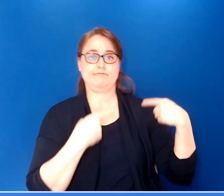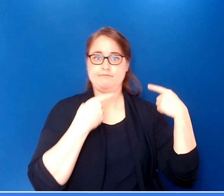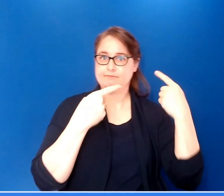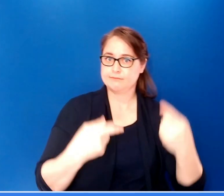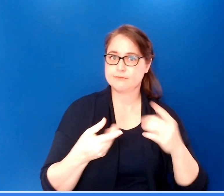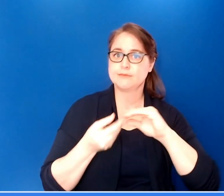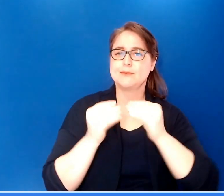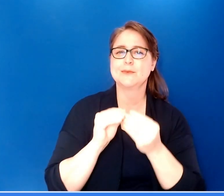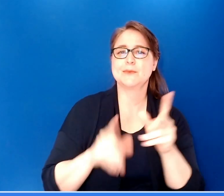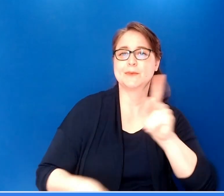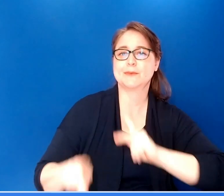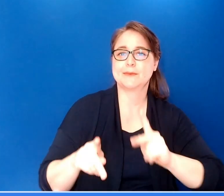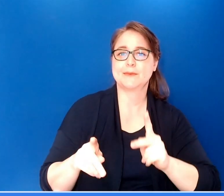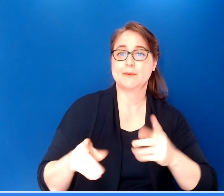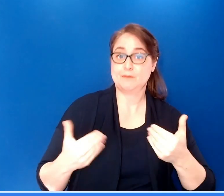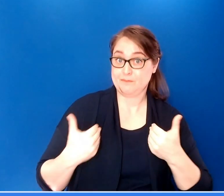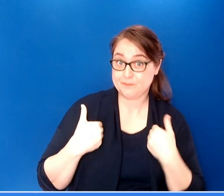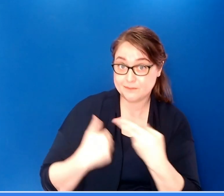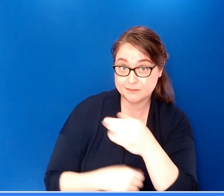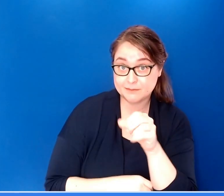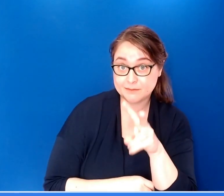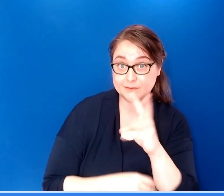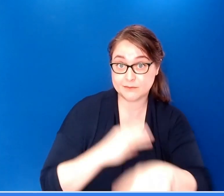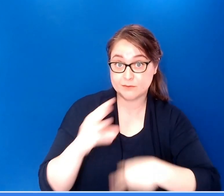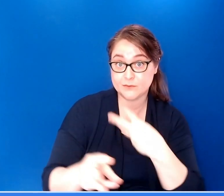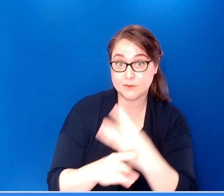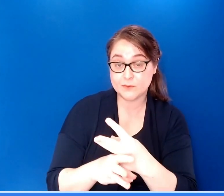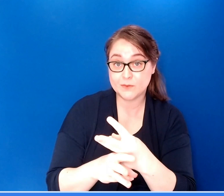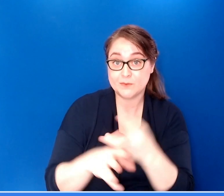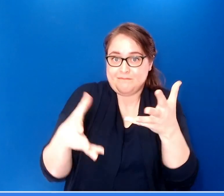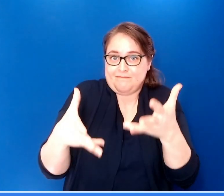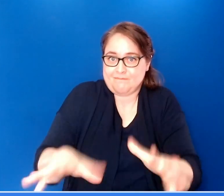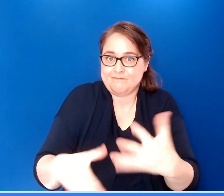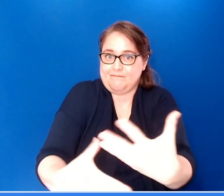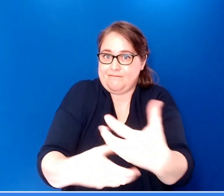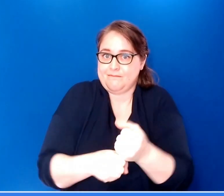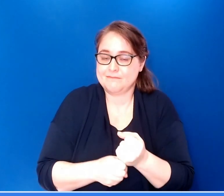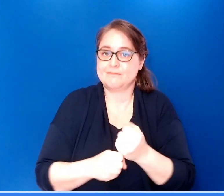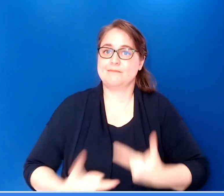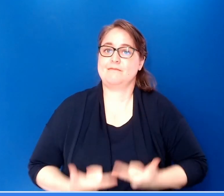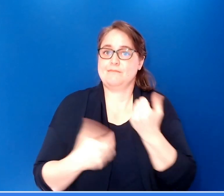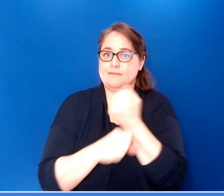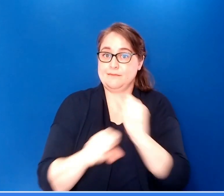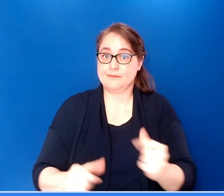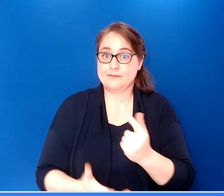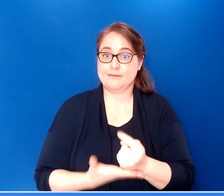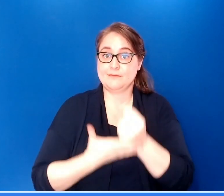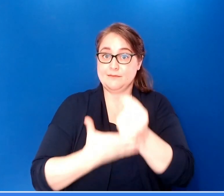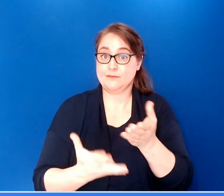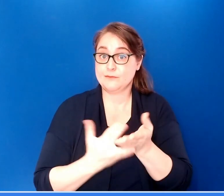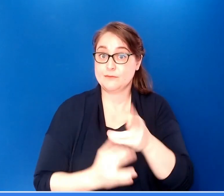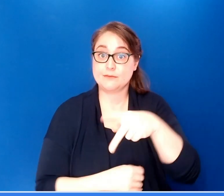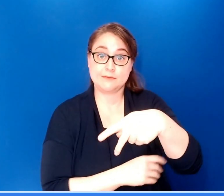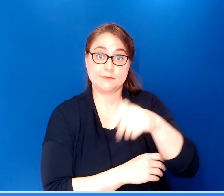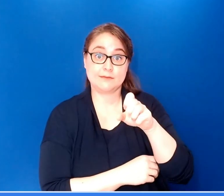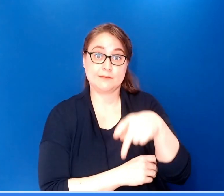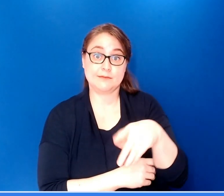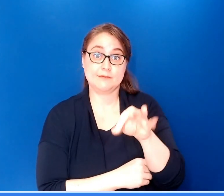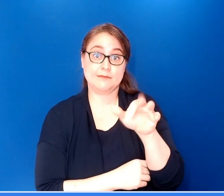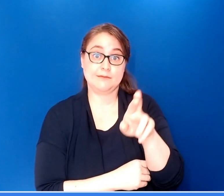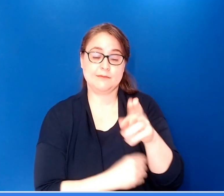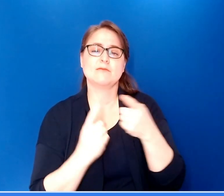reciben tratamiento que salva vidas a través de PEPFAR aumentó de tan solo 66.500 en el